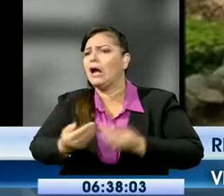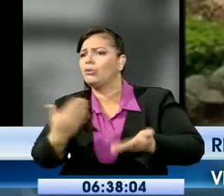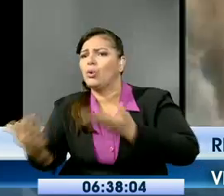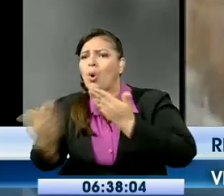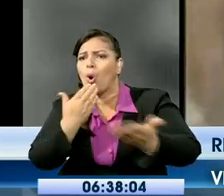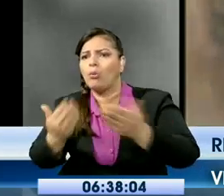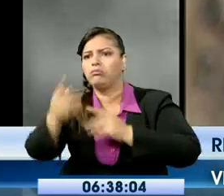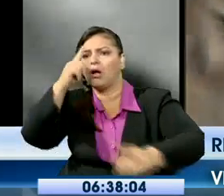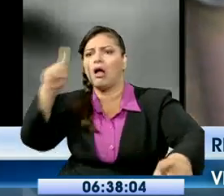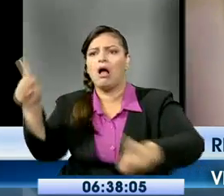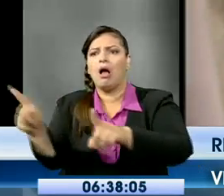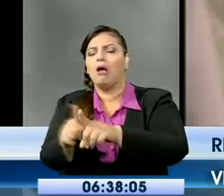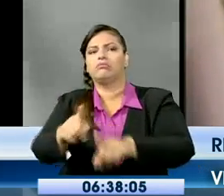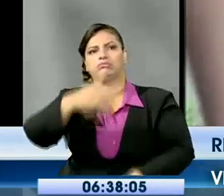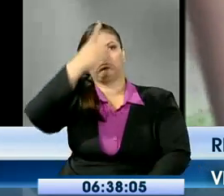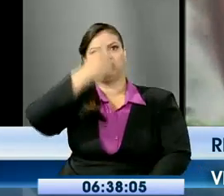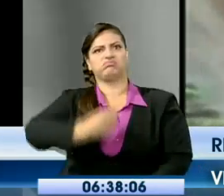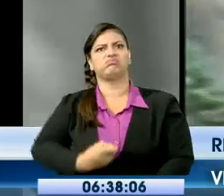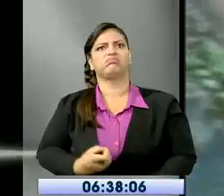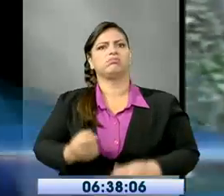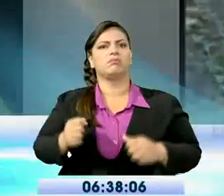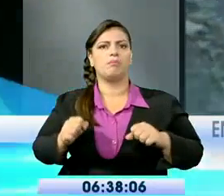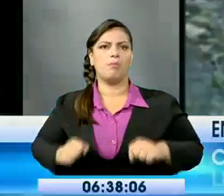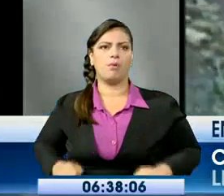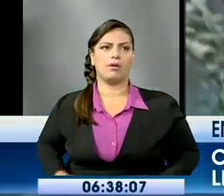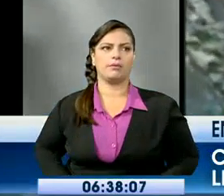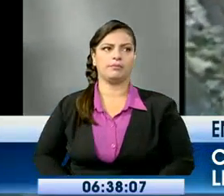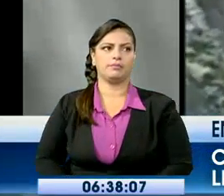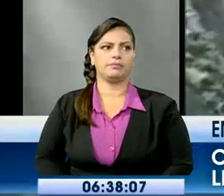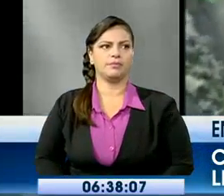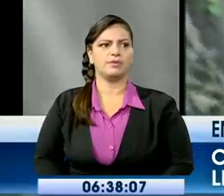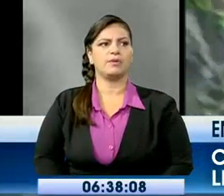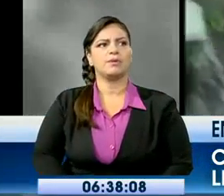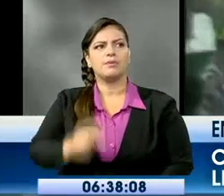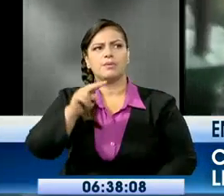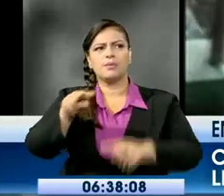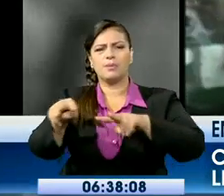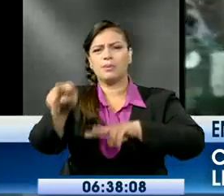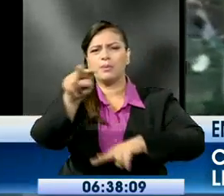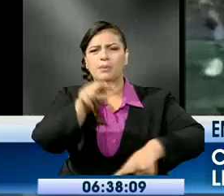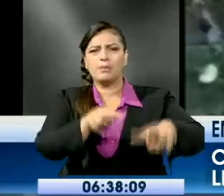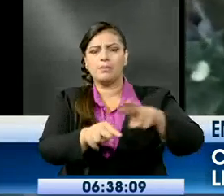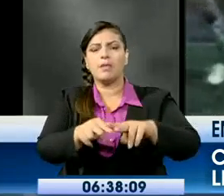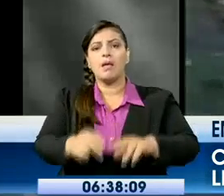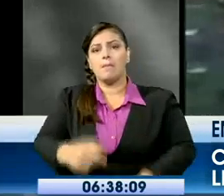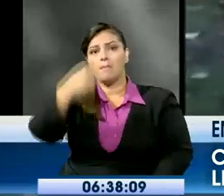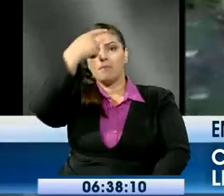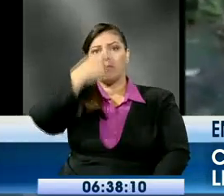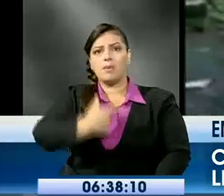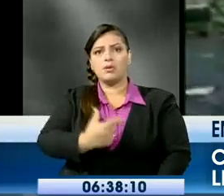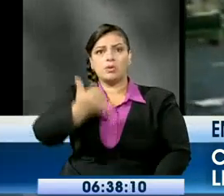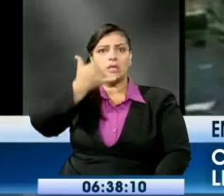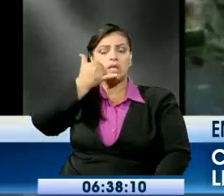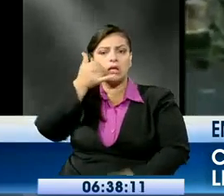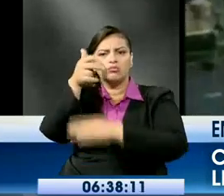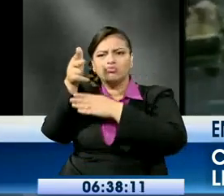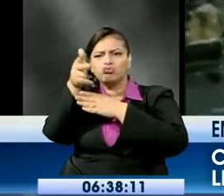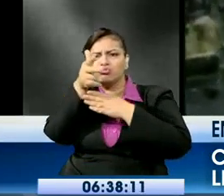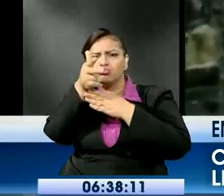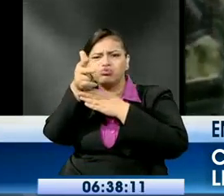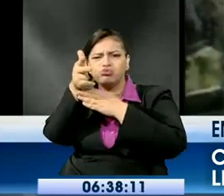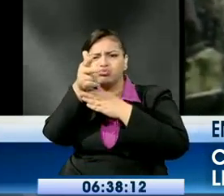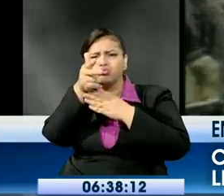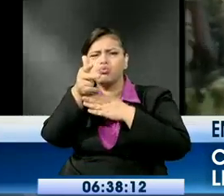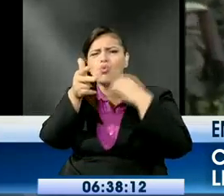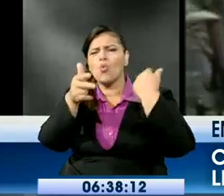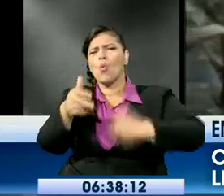De ahí que se esperan los resultados de las evaluaciones. Por medio de distintos videos captados con teléfonos celulares, se